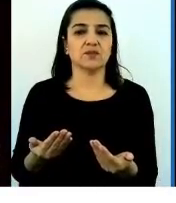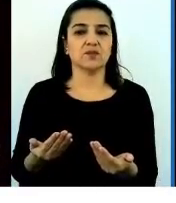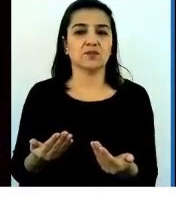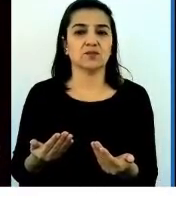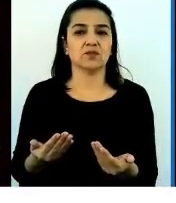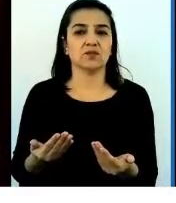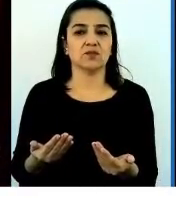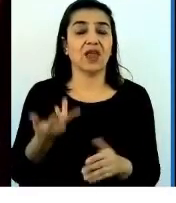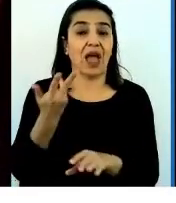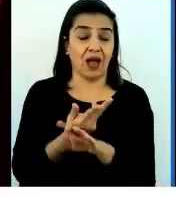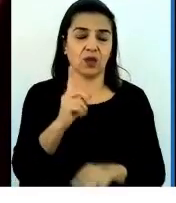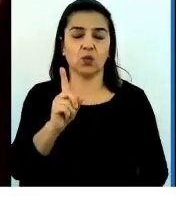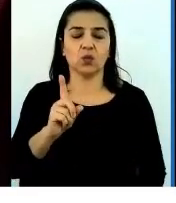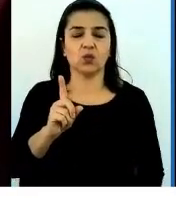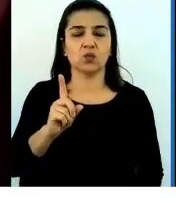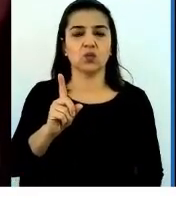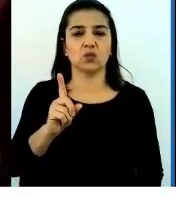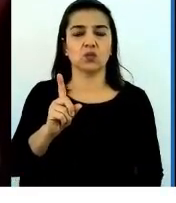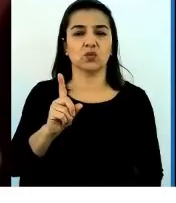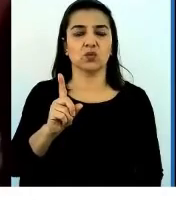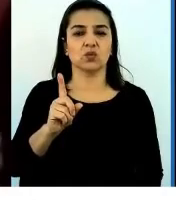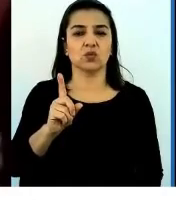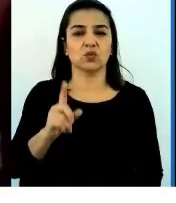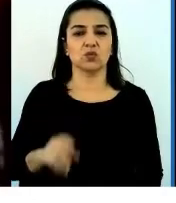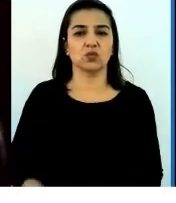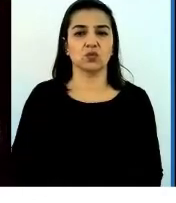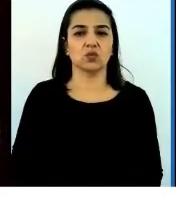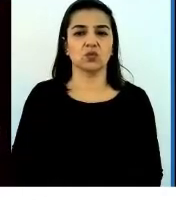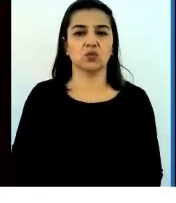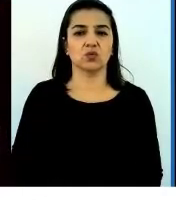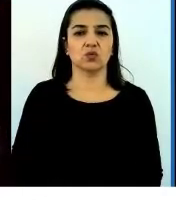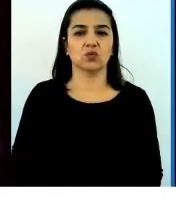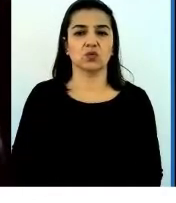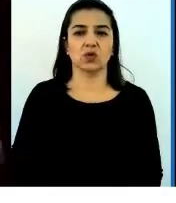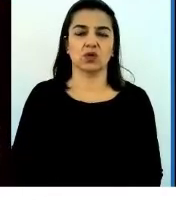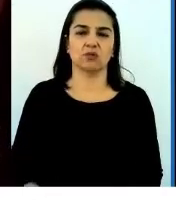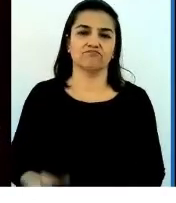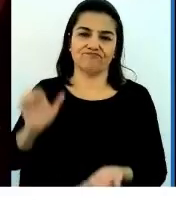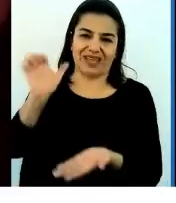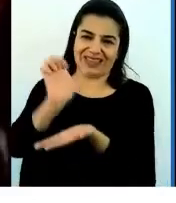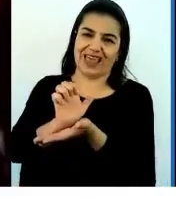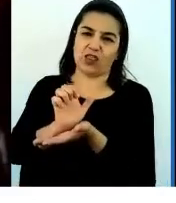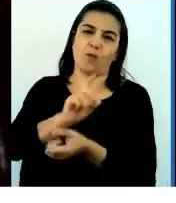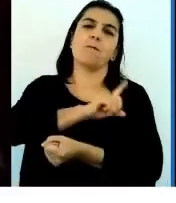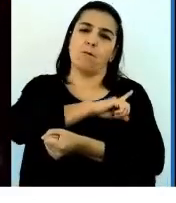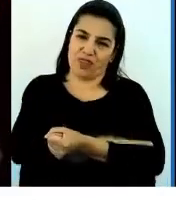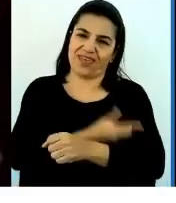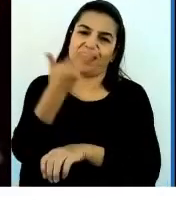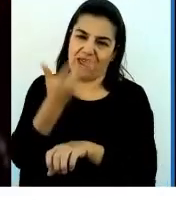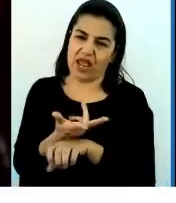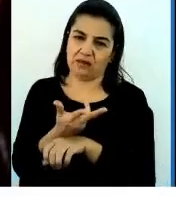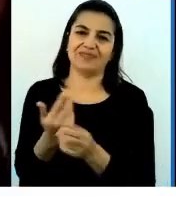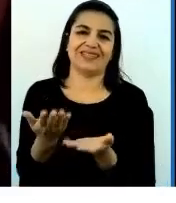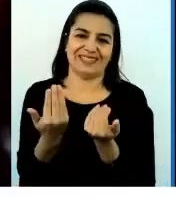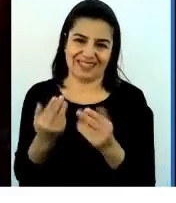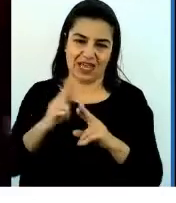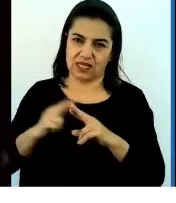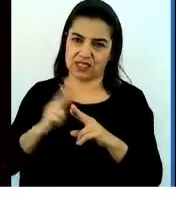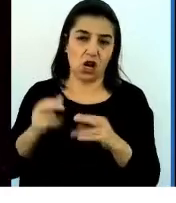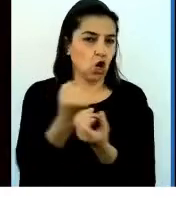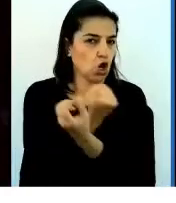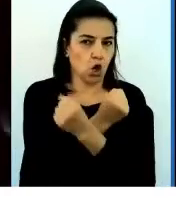todo el poder para hacerlo y necesita hacerlo. No podemos hacerlo